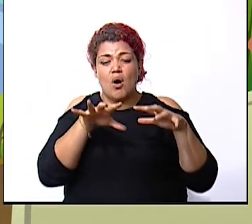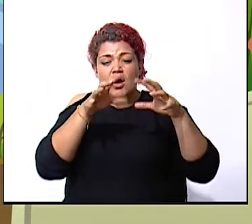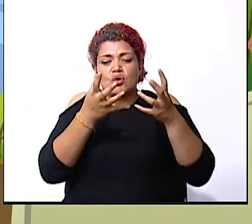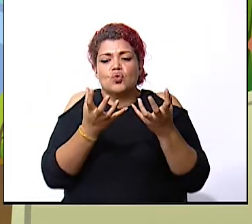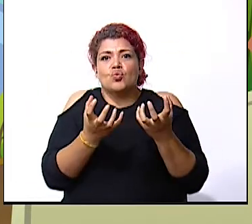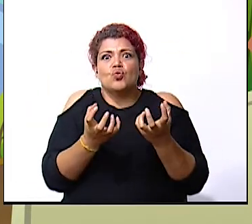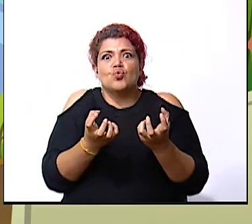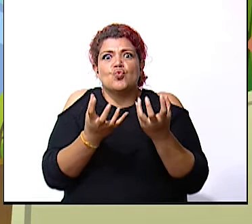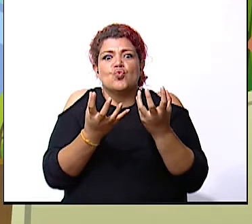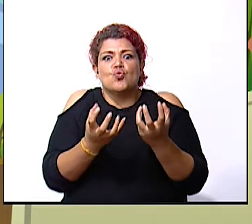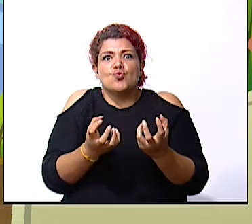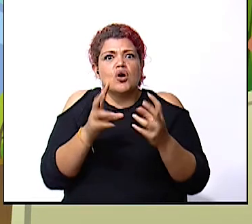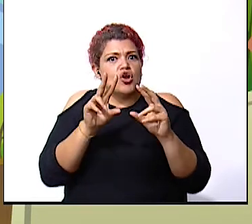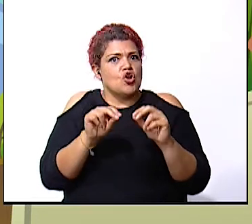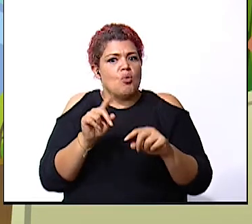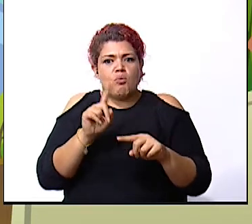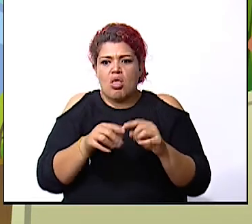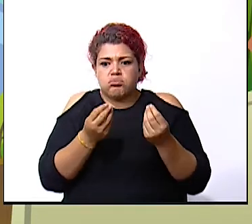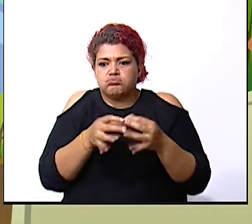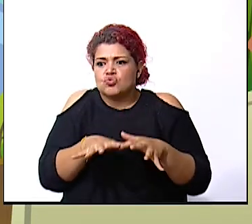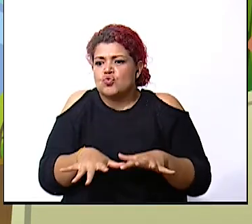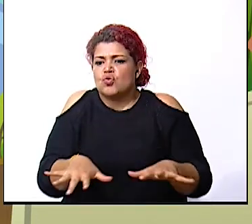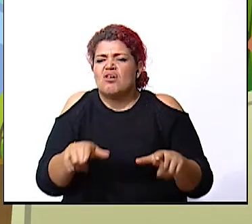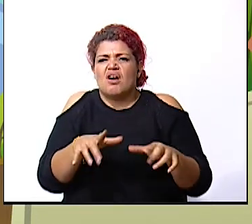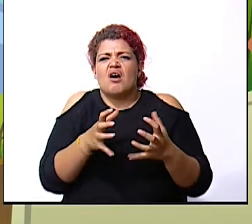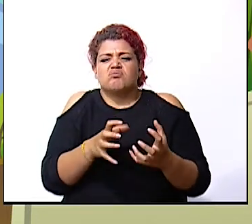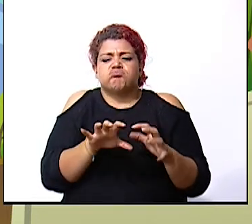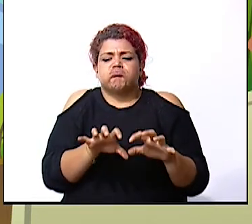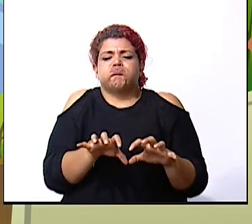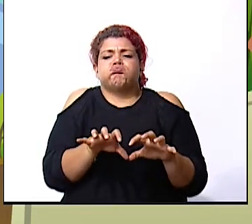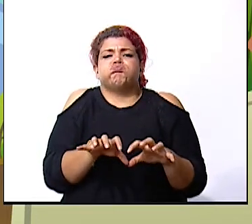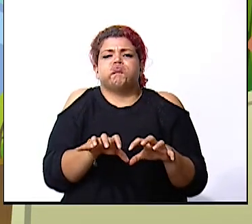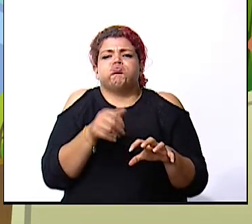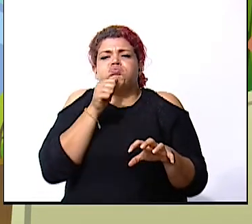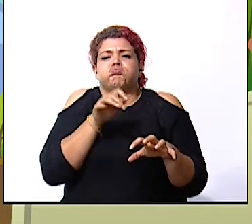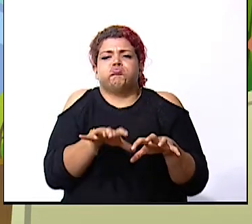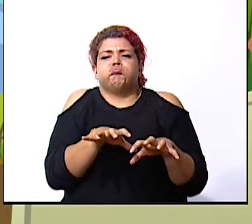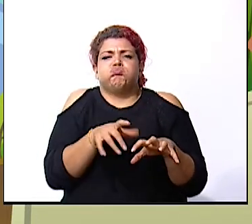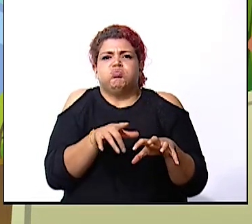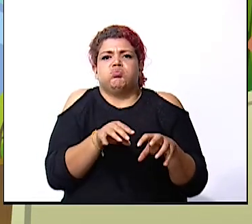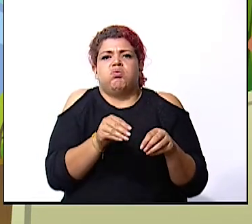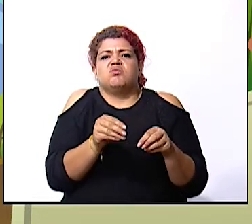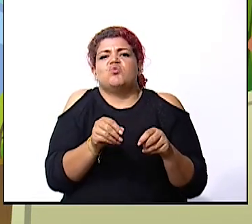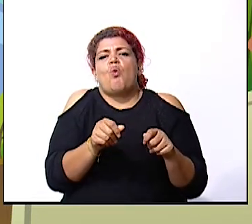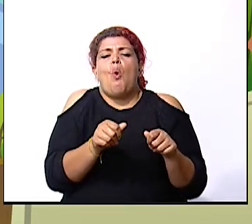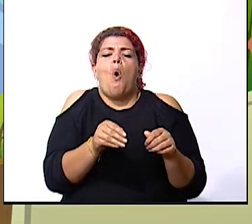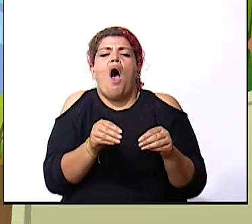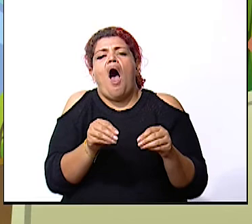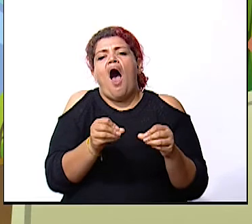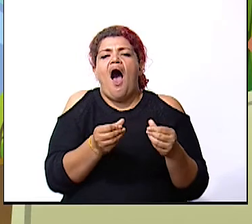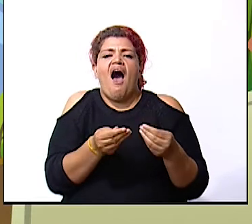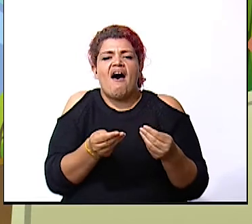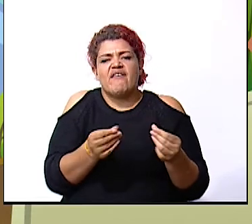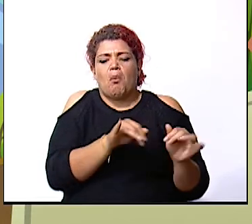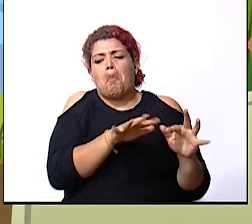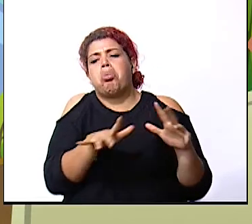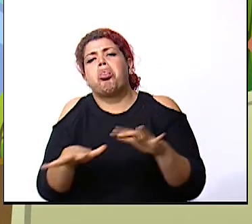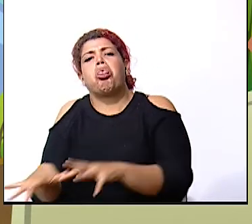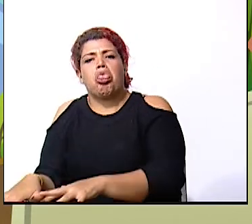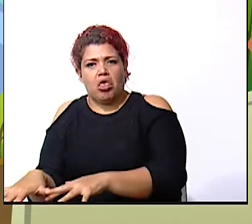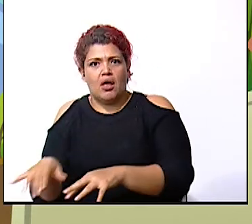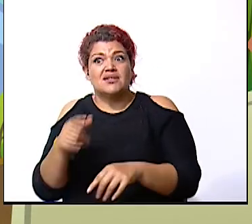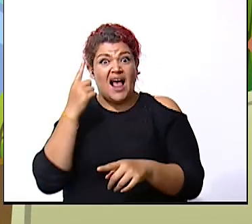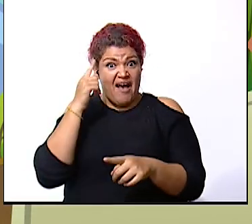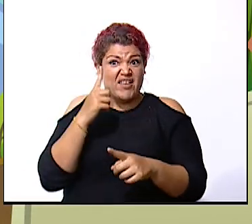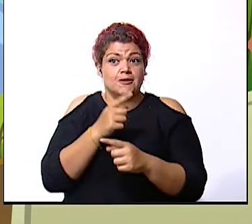filtra no pueda surgir y se acumula y se dan los deslizamientos entonces entre las medidas es proteger